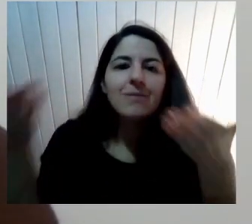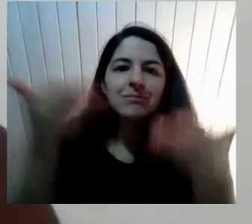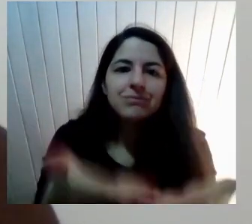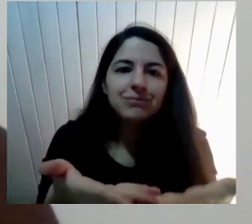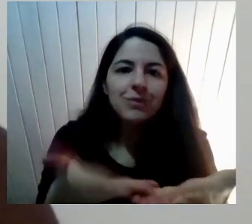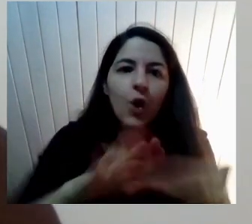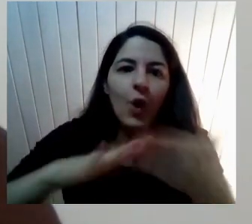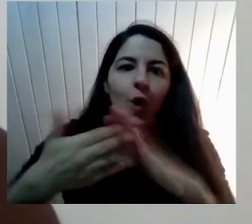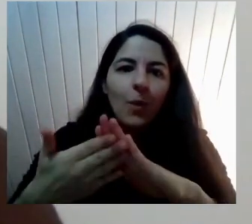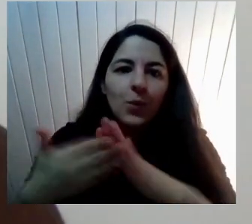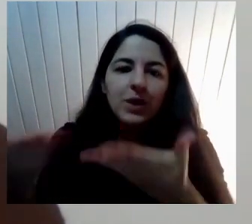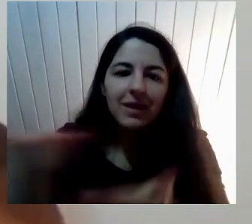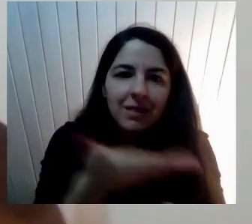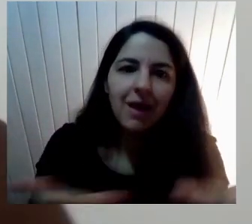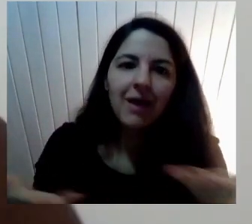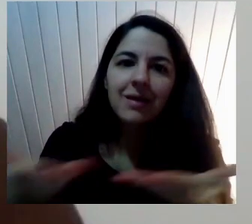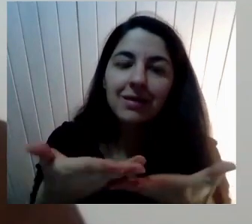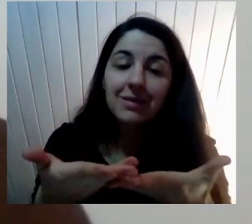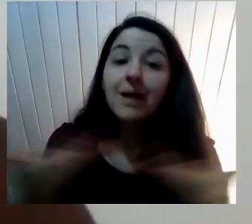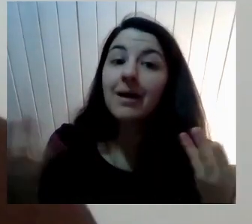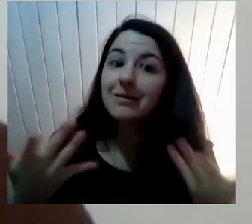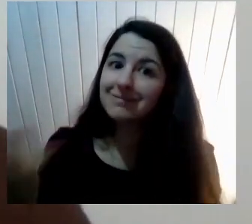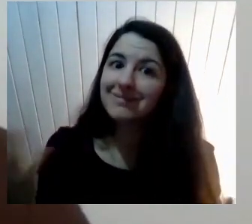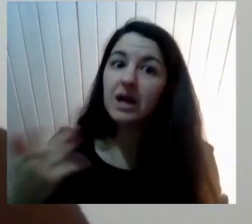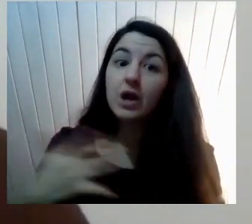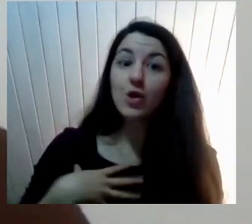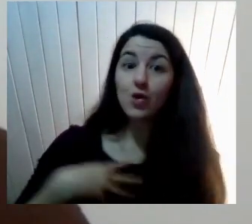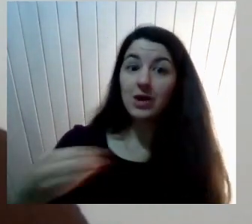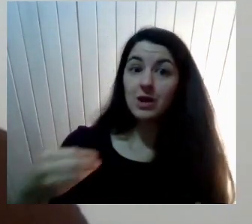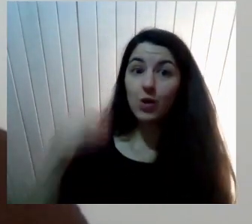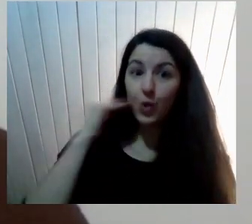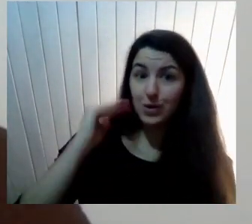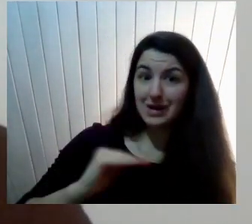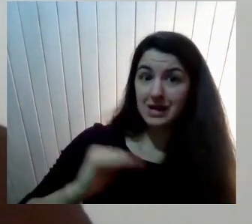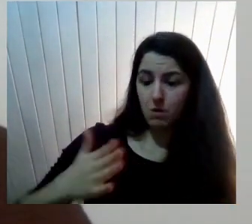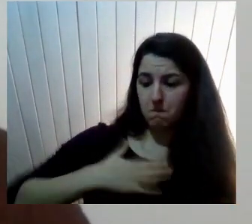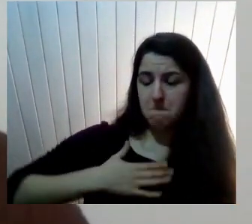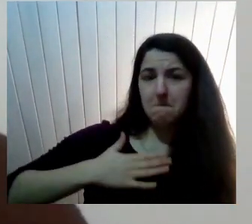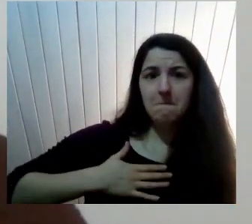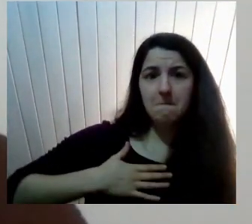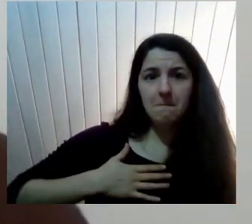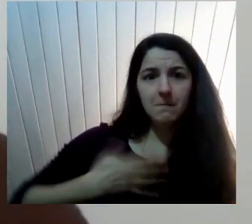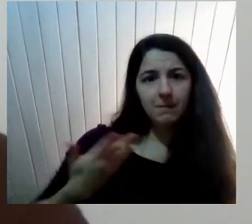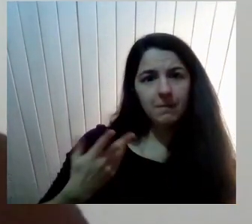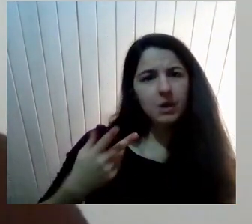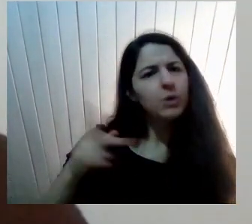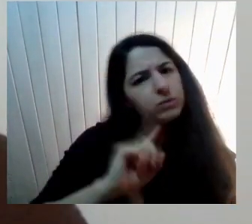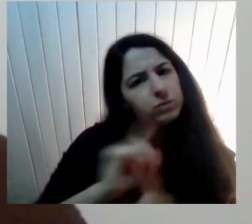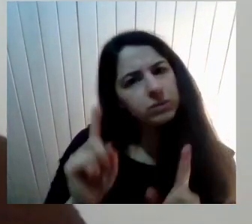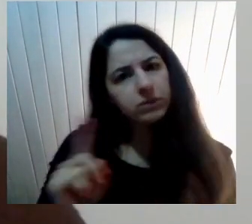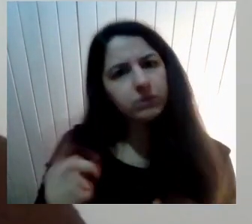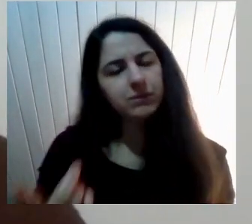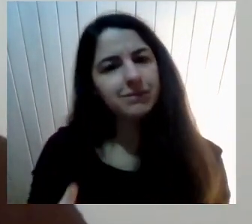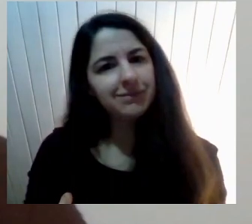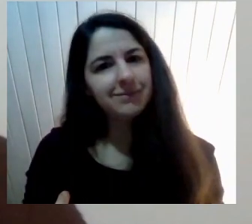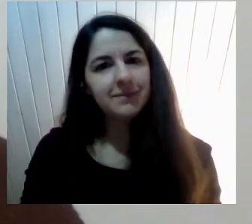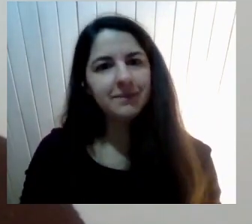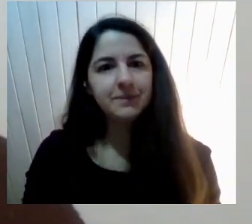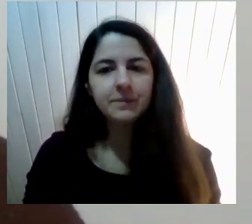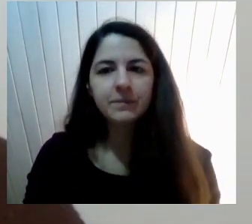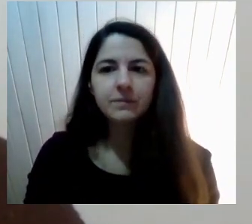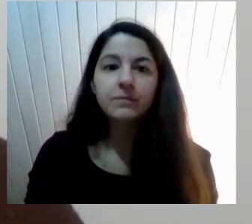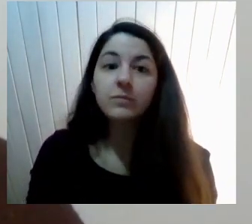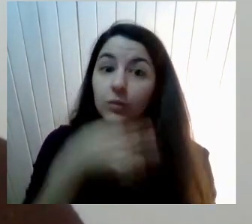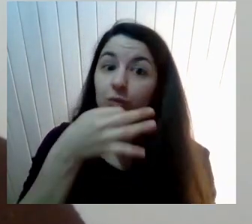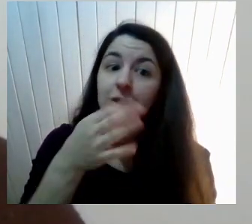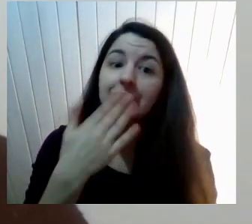Son propiedades de los adultos Es una cuestión Muy interesante De reflexionar Y lo que decía Andrea También me